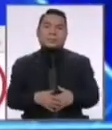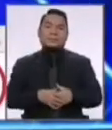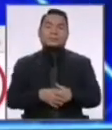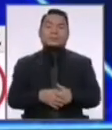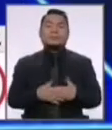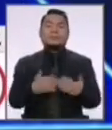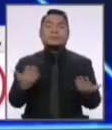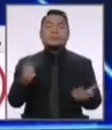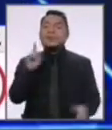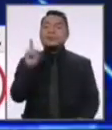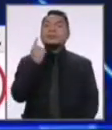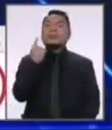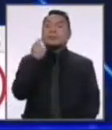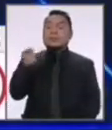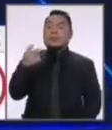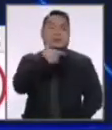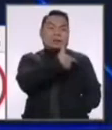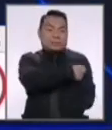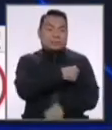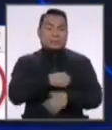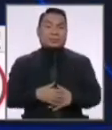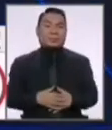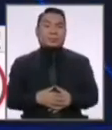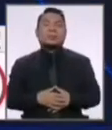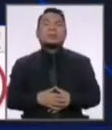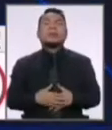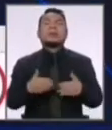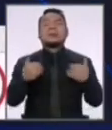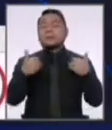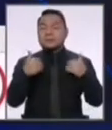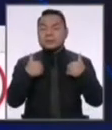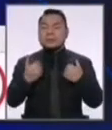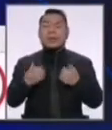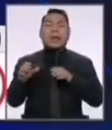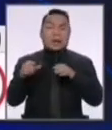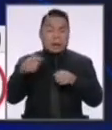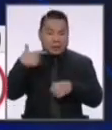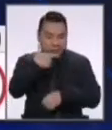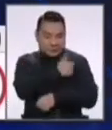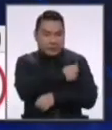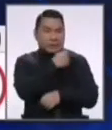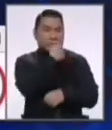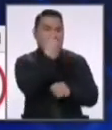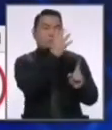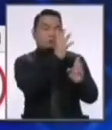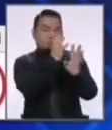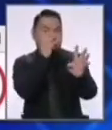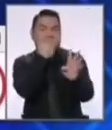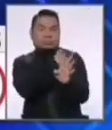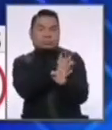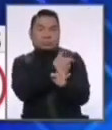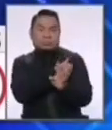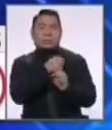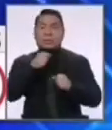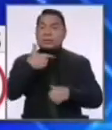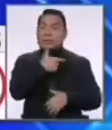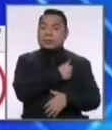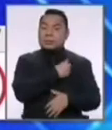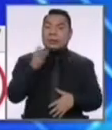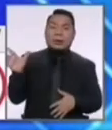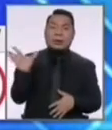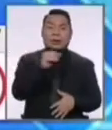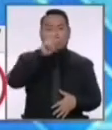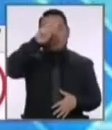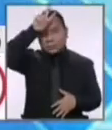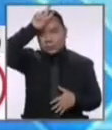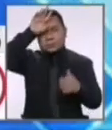Y no solamente tener la vacuna. Tenemos que aplicar la vacuna. Vamos a vacunar a todos